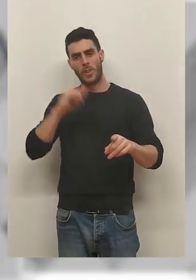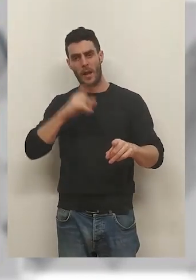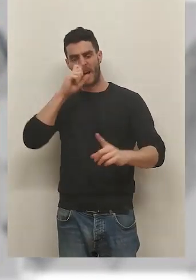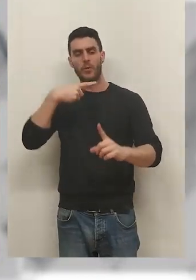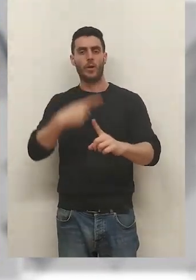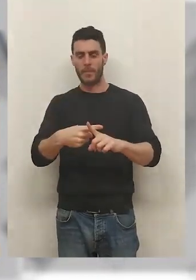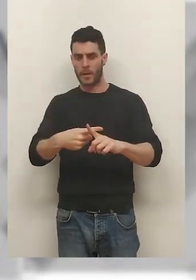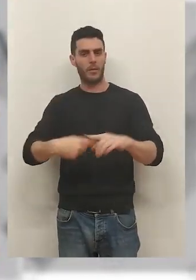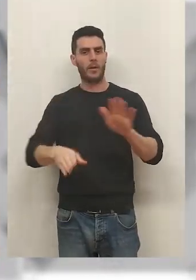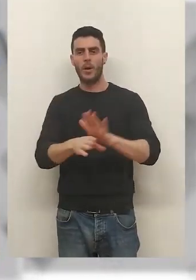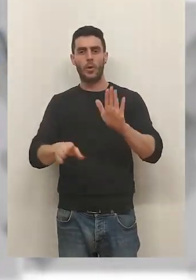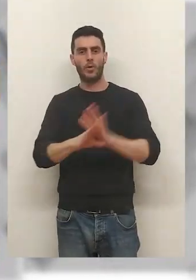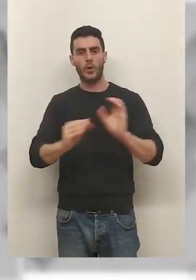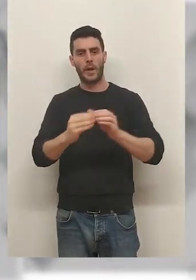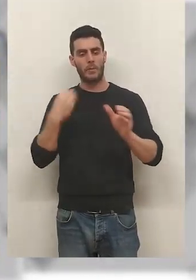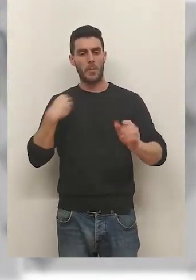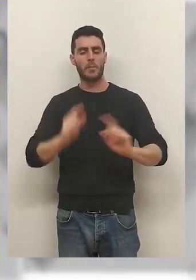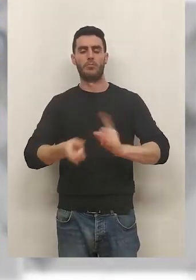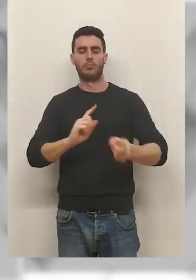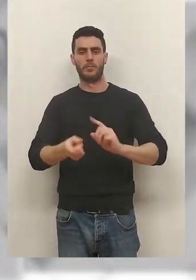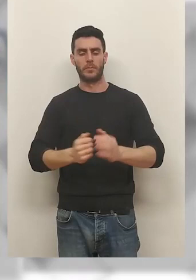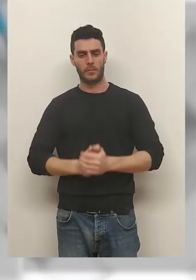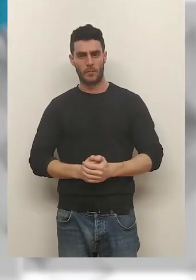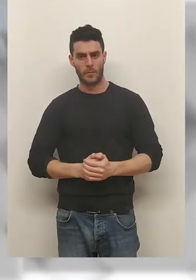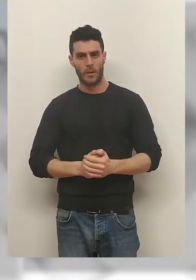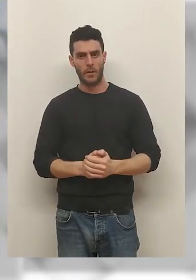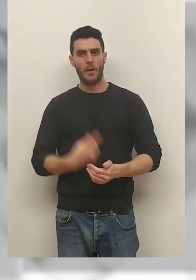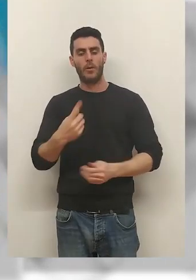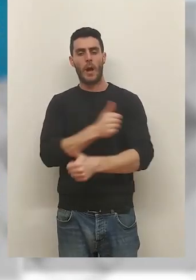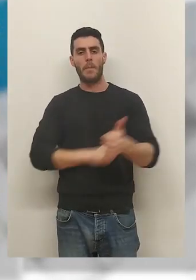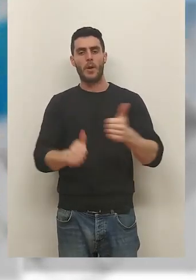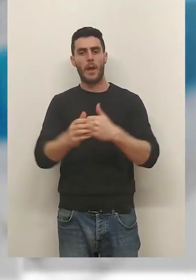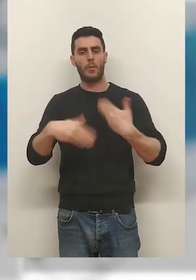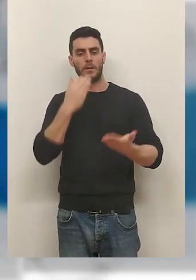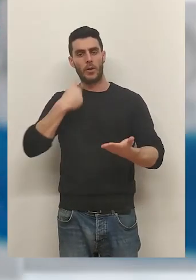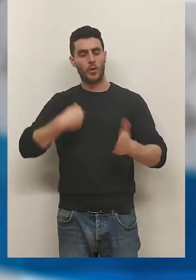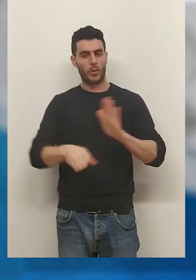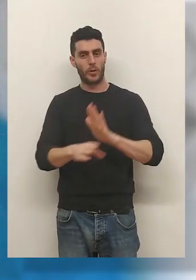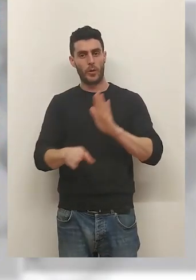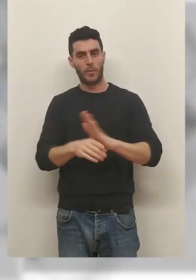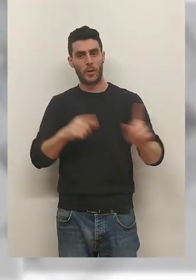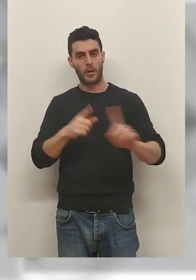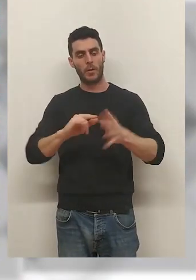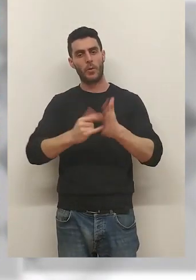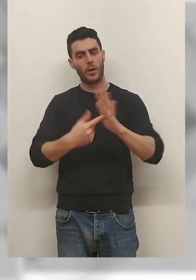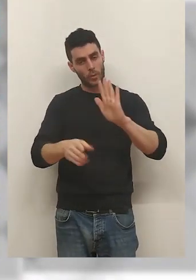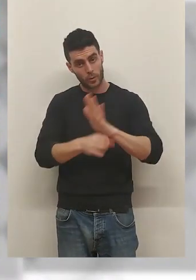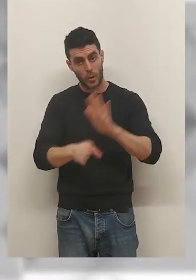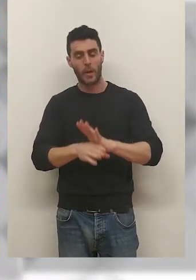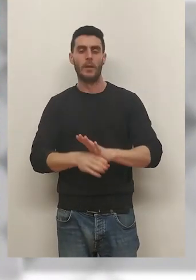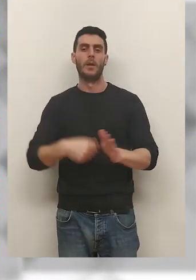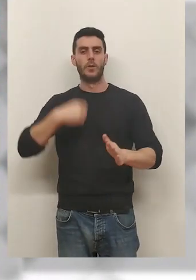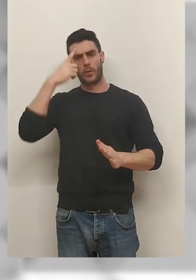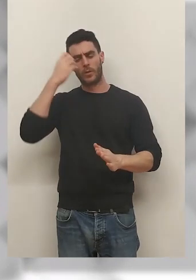el año que viene los destinos del Grafometal. Una de las prioridades era que si yo continuaba era para continuar con el proyecto. Creo que